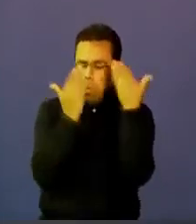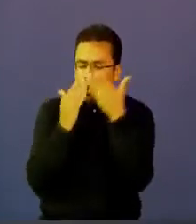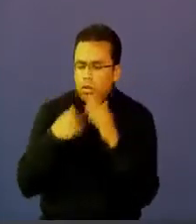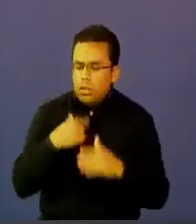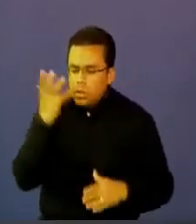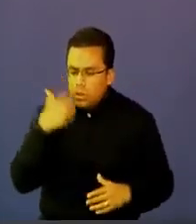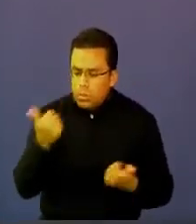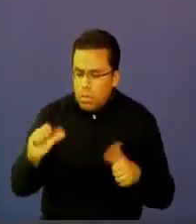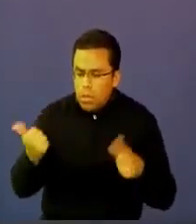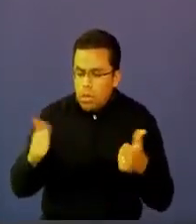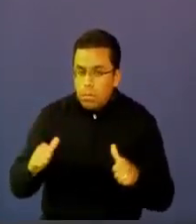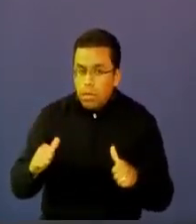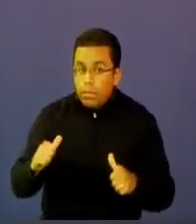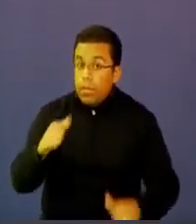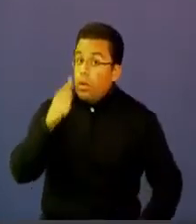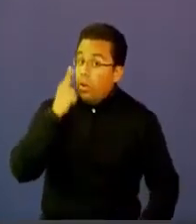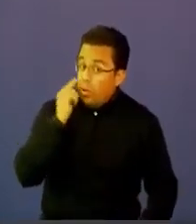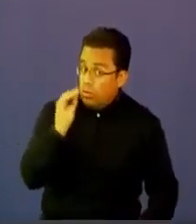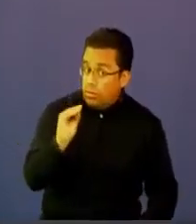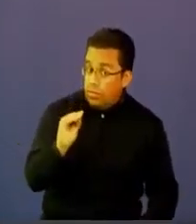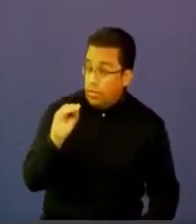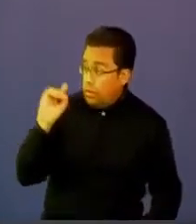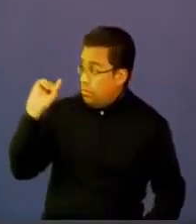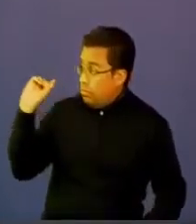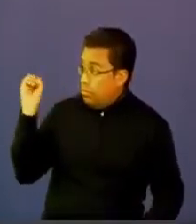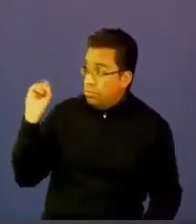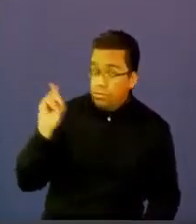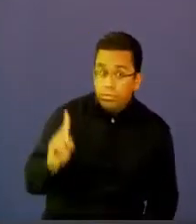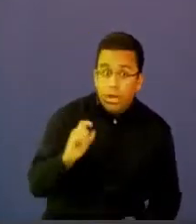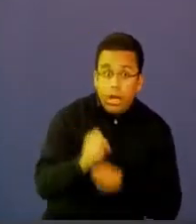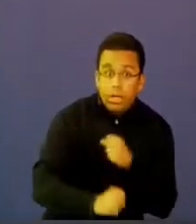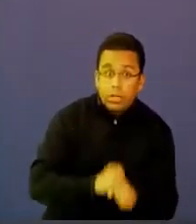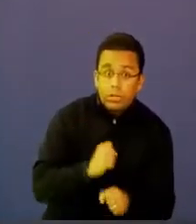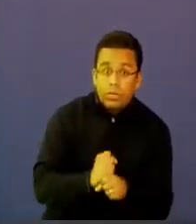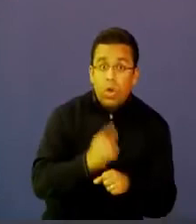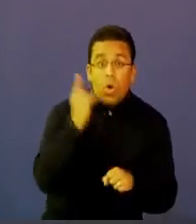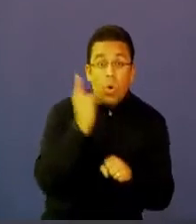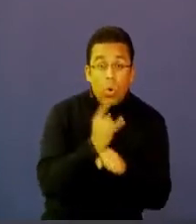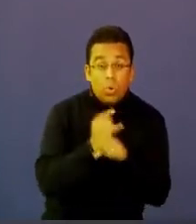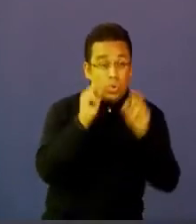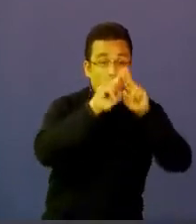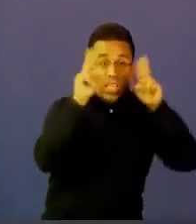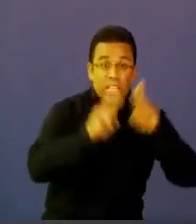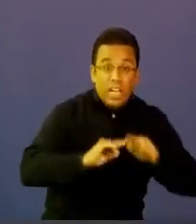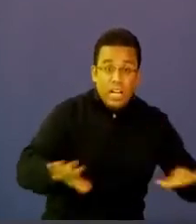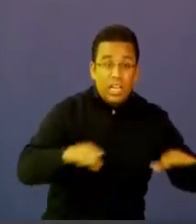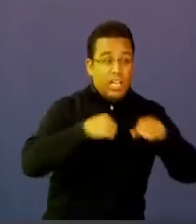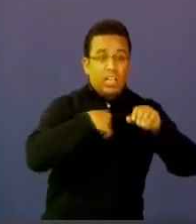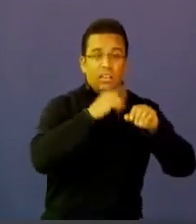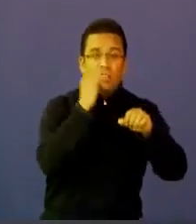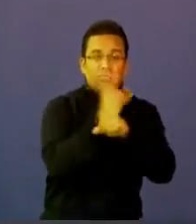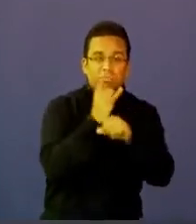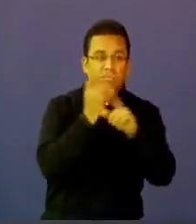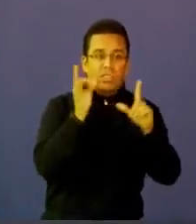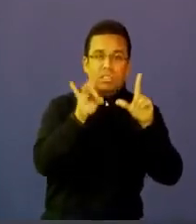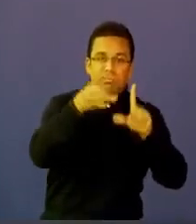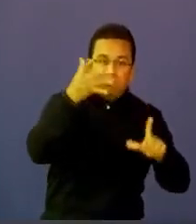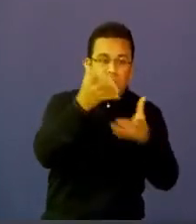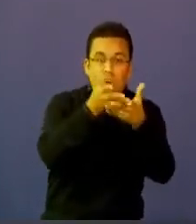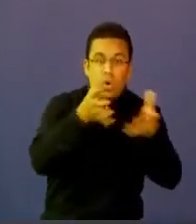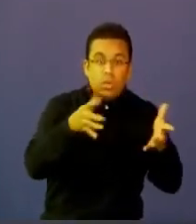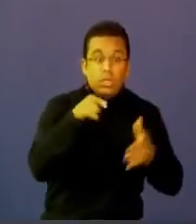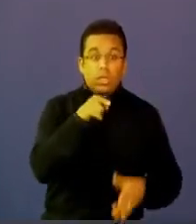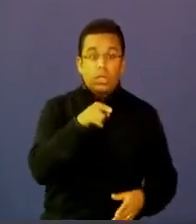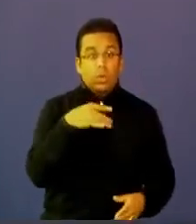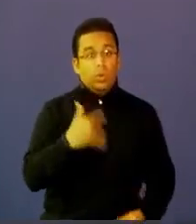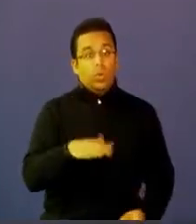Ojo, a lo largo de estos años, todo este uso masivo de internet y de tecnología ha generado algo importante y es el